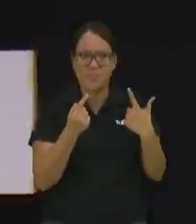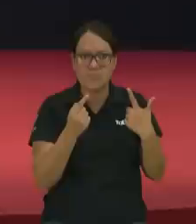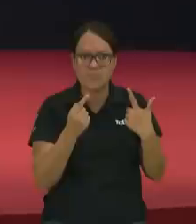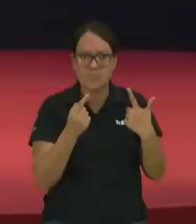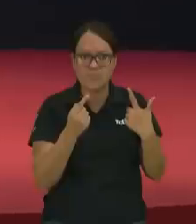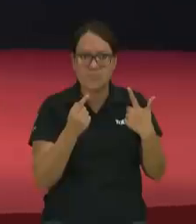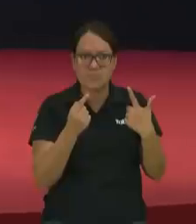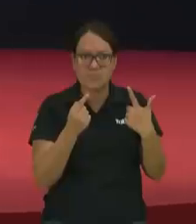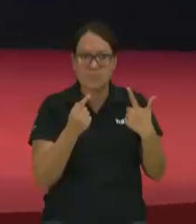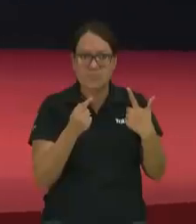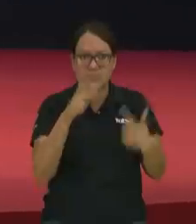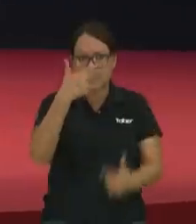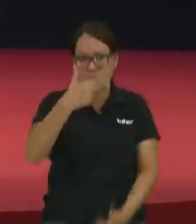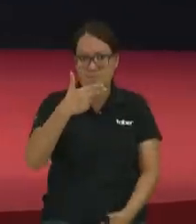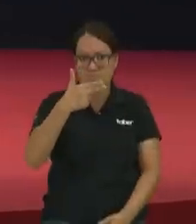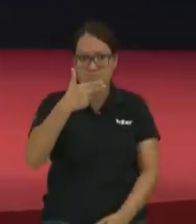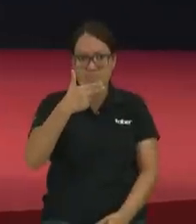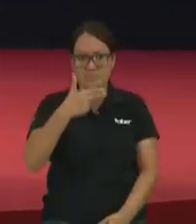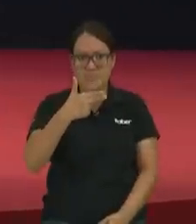La Che.